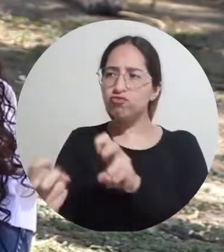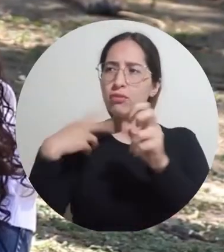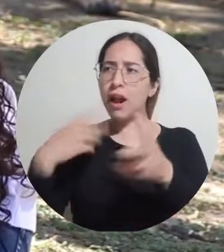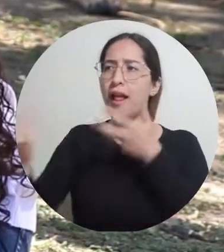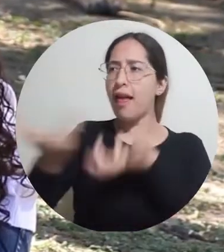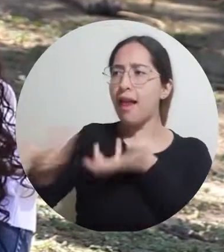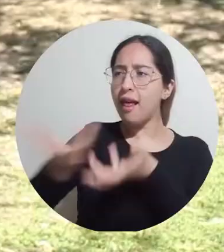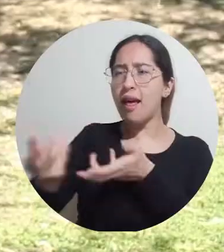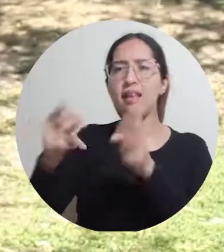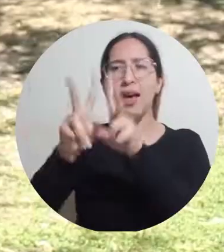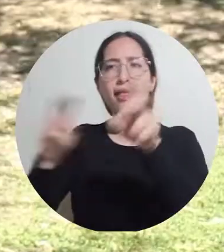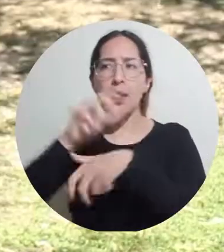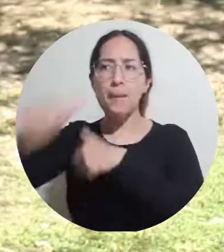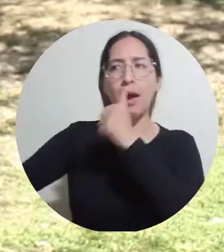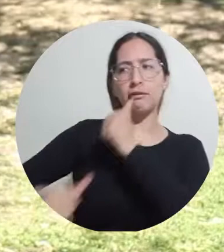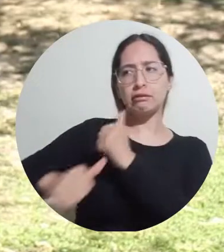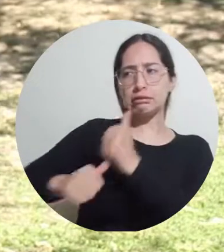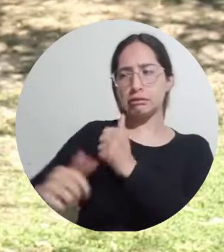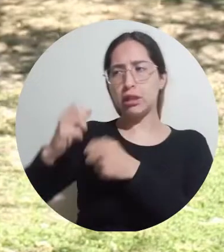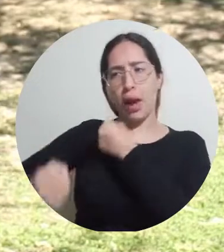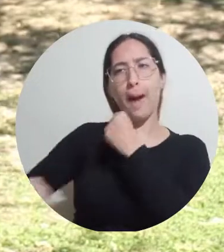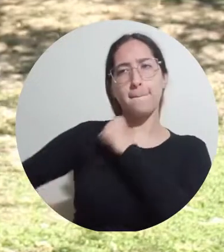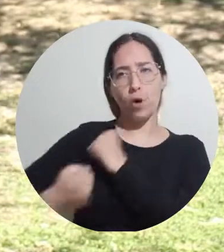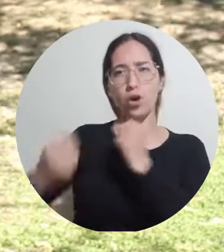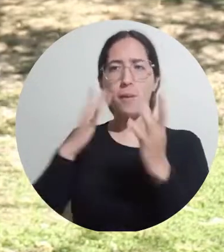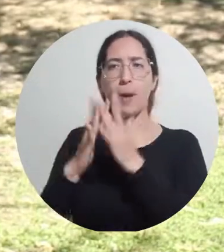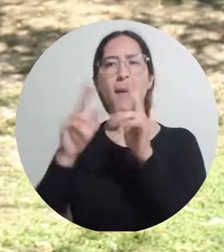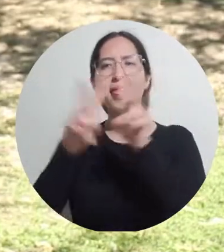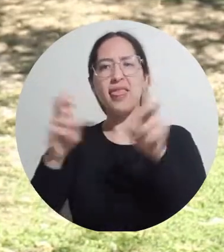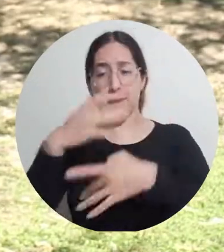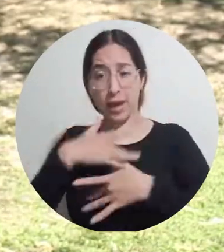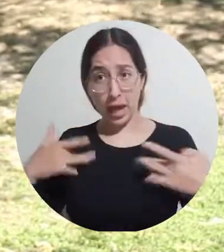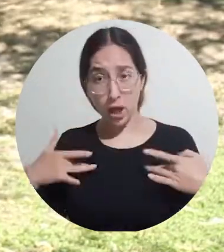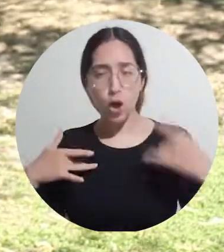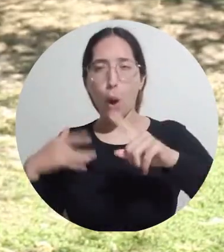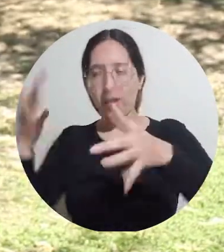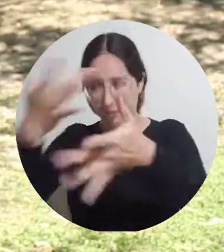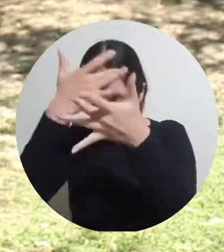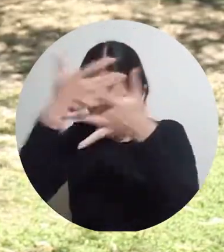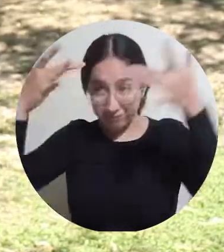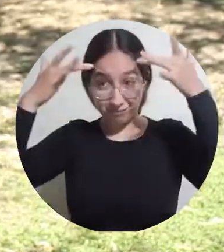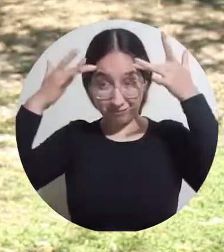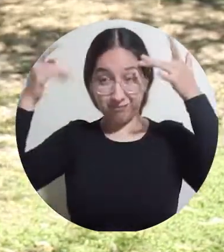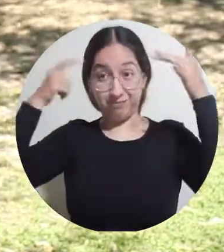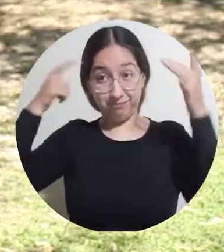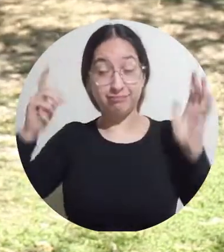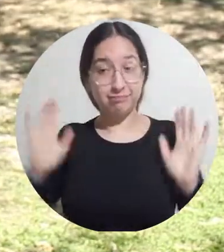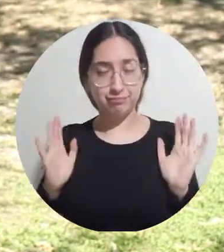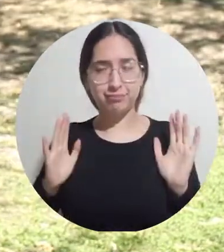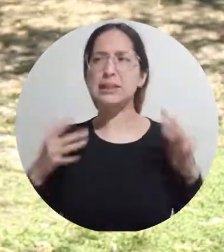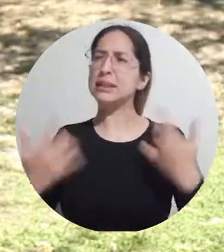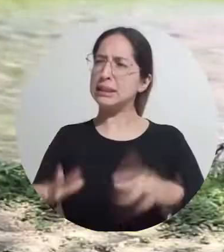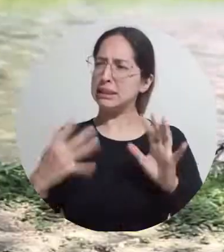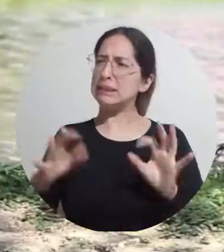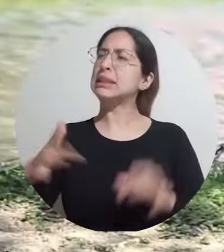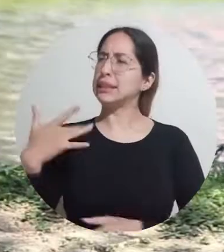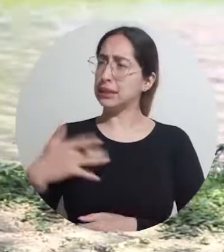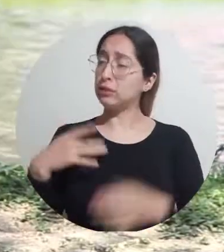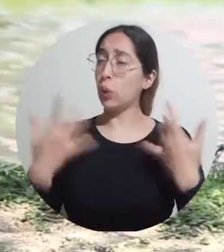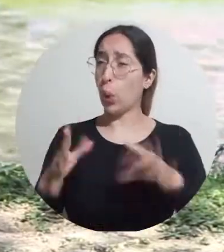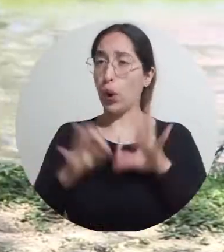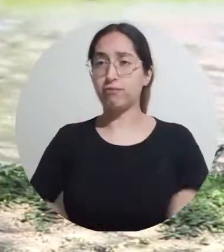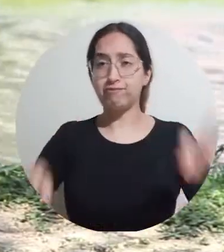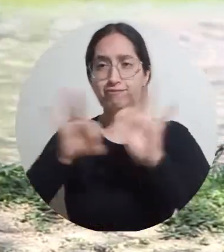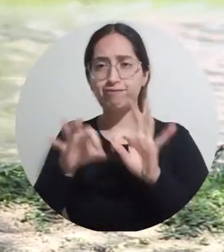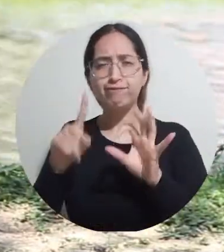área de salud mental. Sé que a veces parece que no, pero lo que sienten es realmente importante. Así que